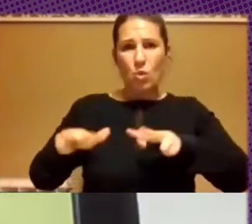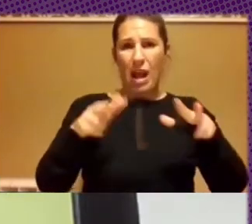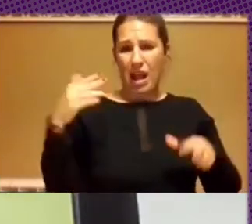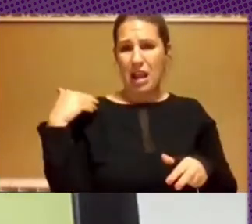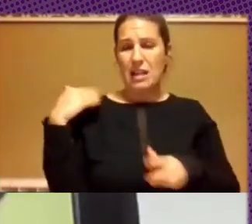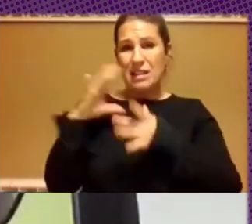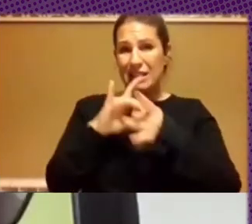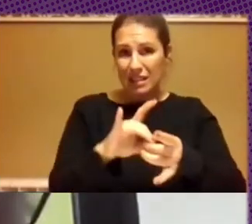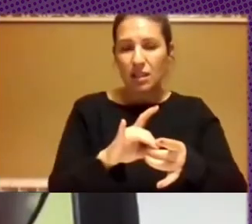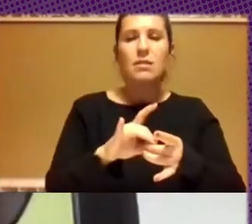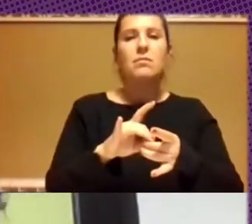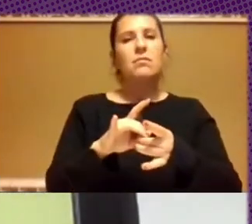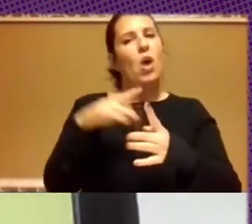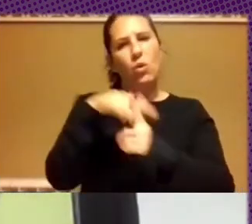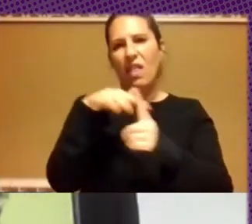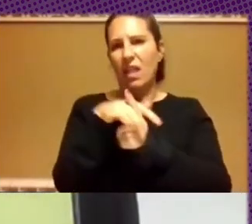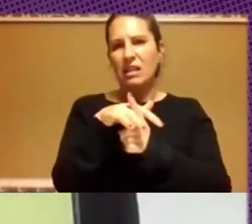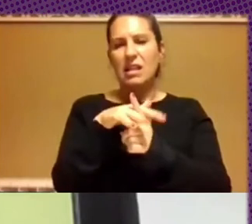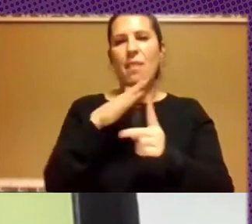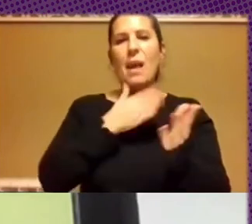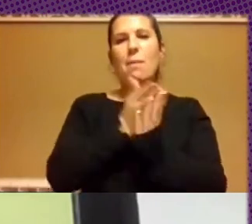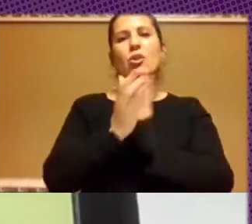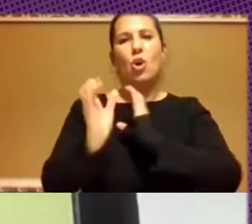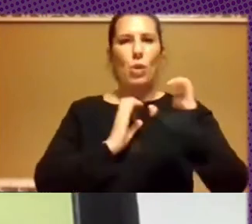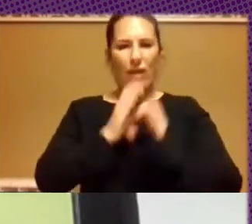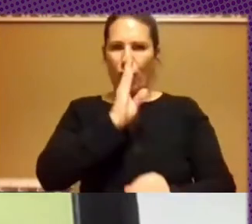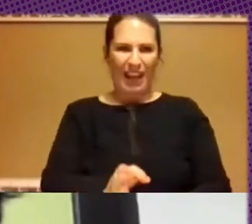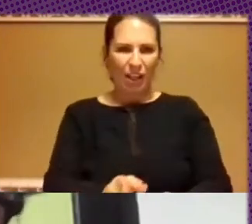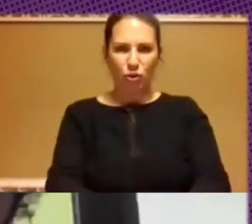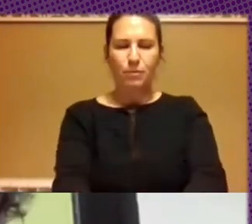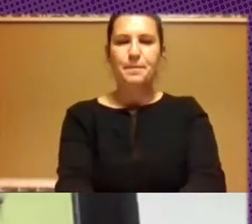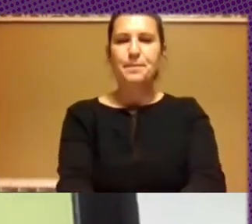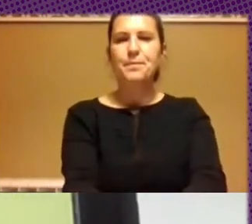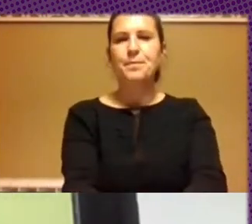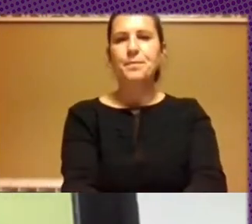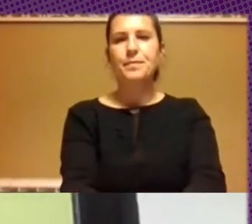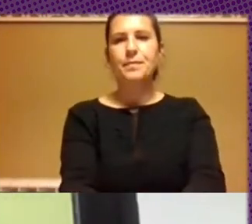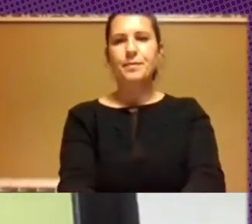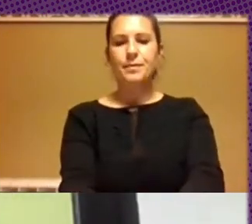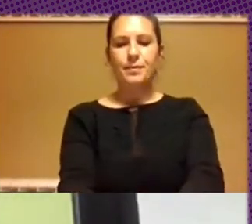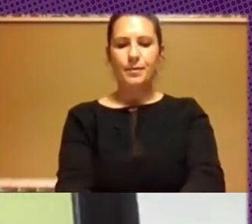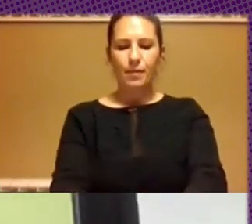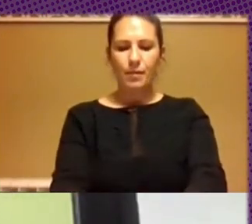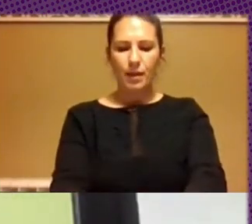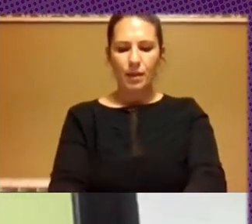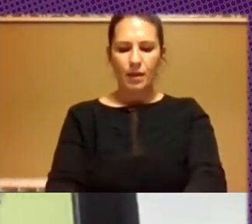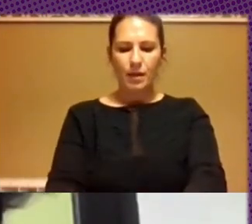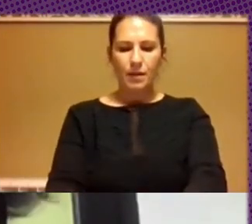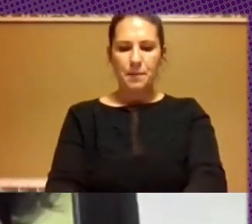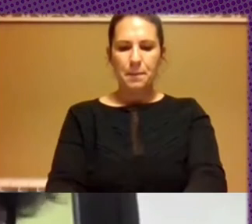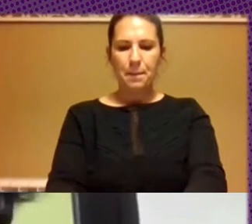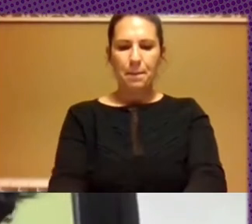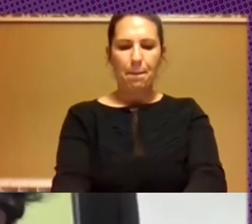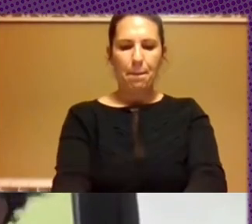con las audiencias de los medios de comunicación. Y digo los medios de comunicación porque, si bien está